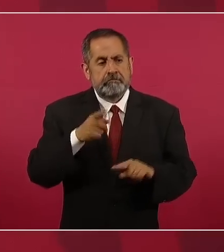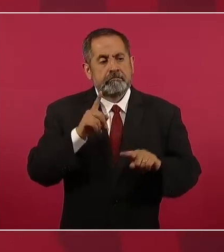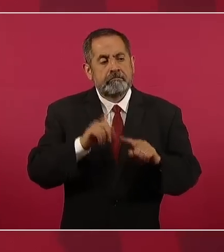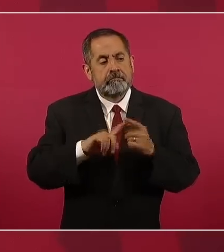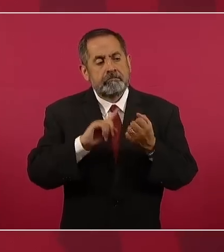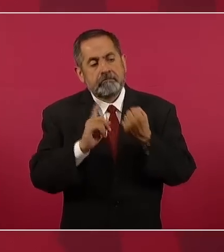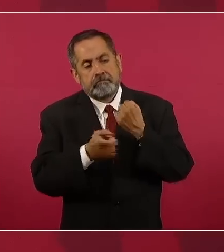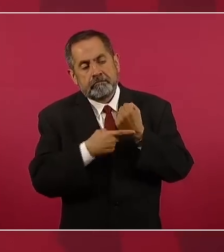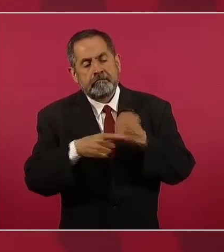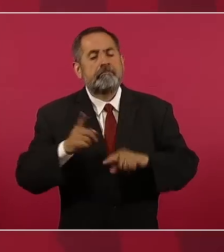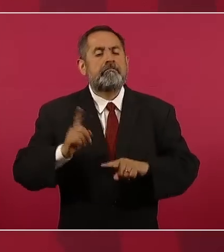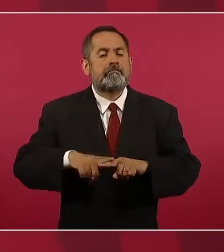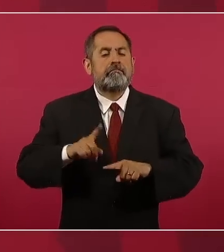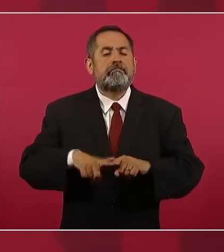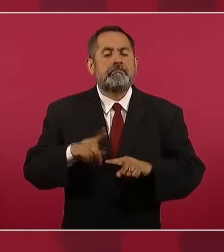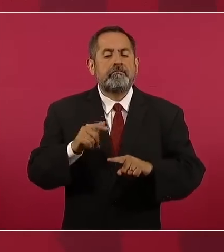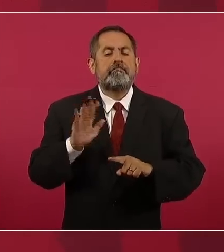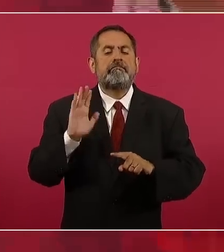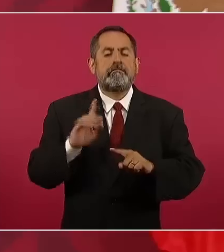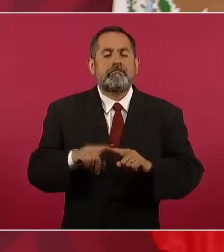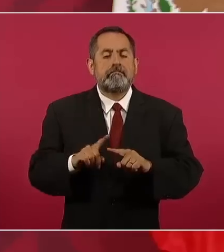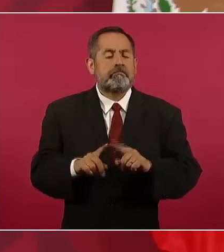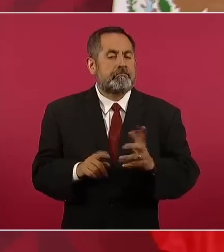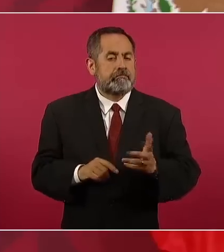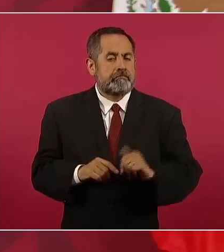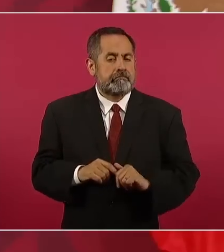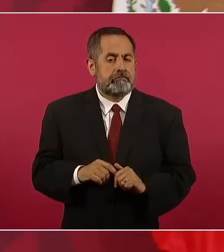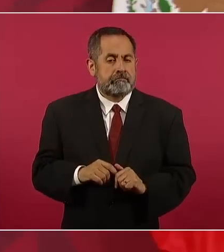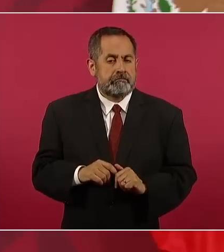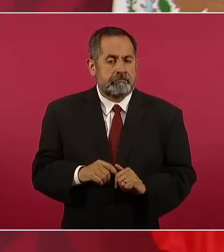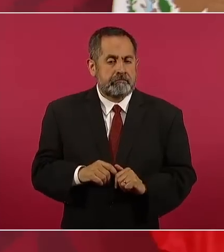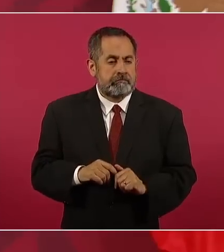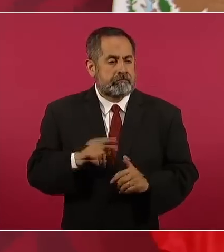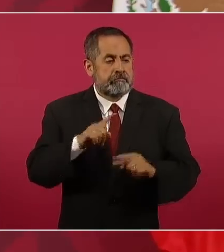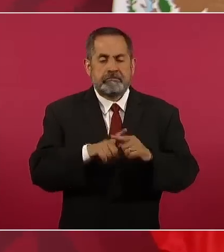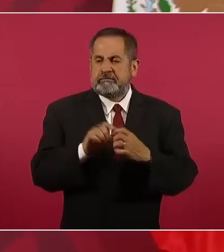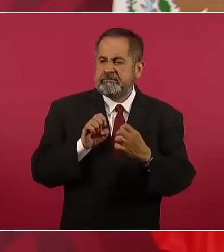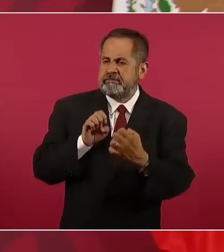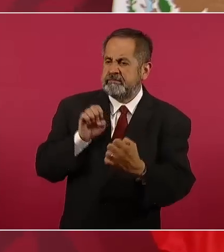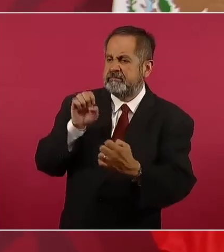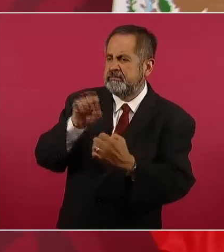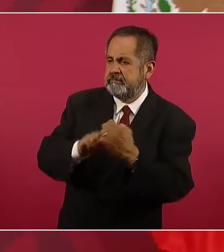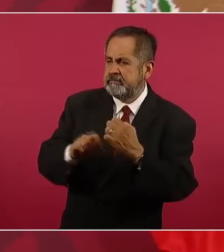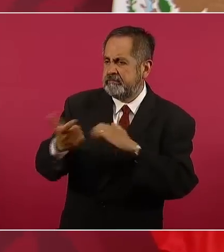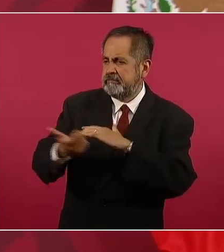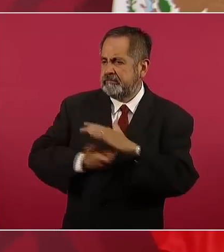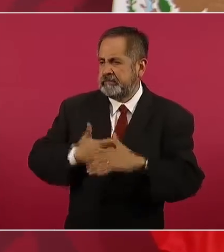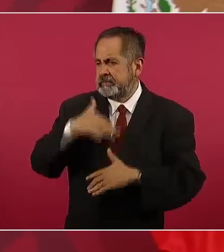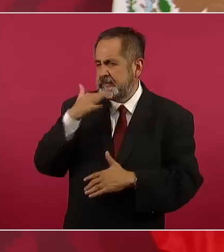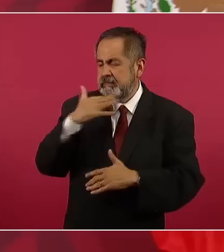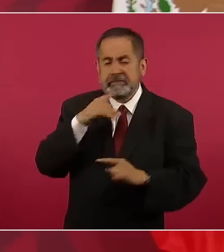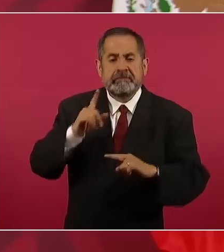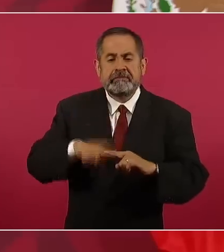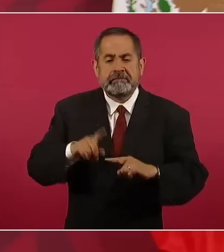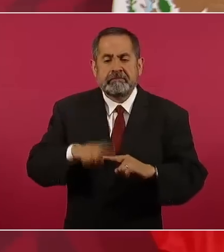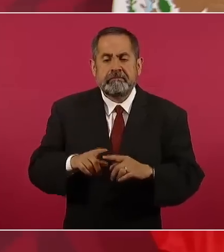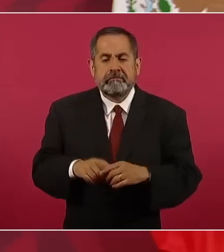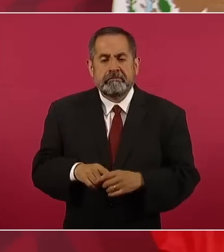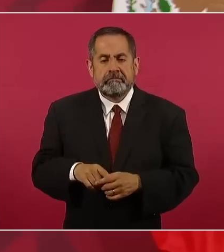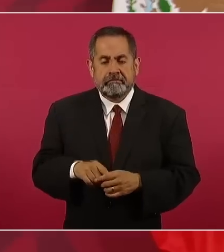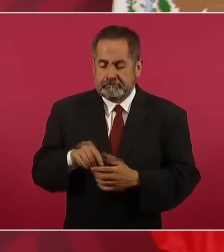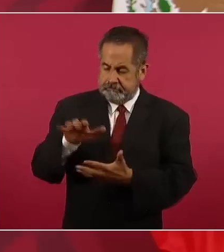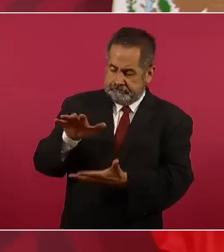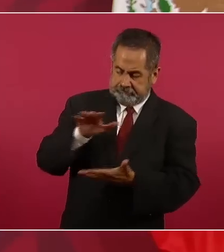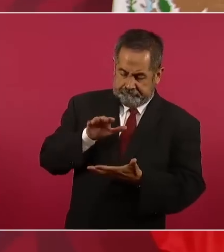los que extorsionaron, los que recibieron